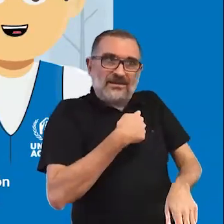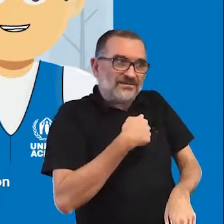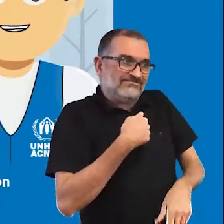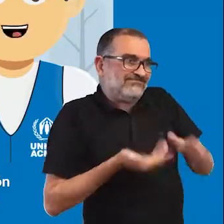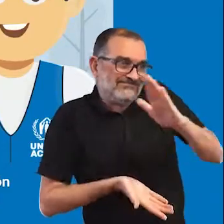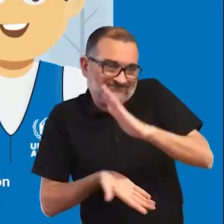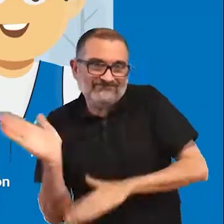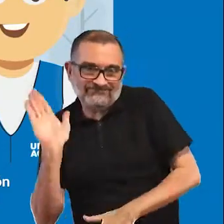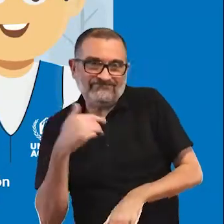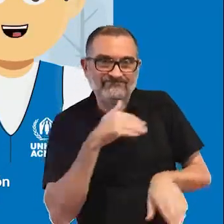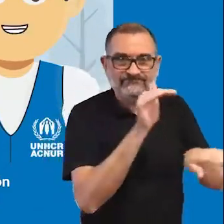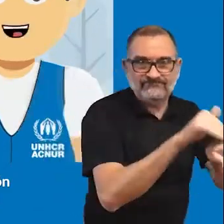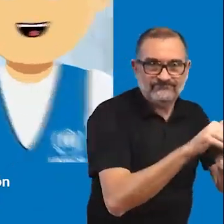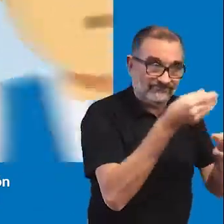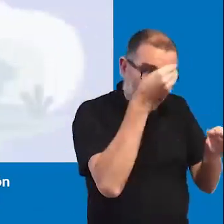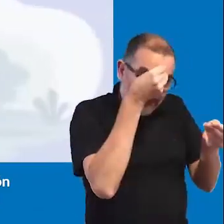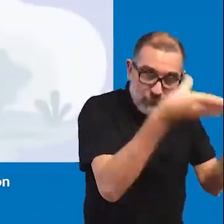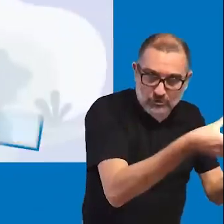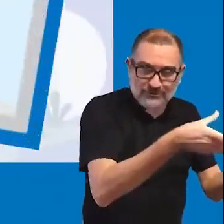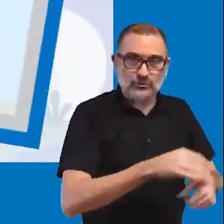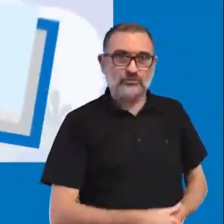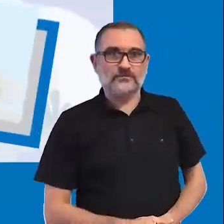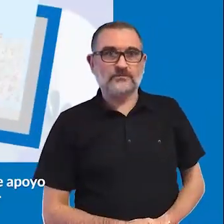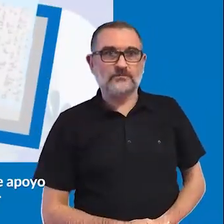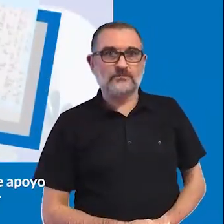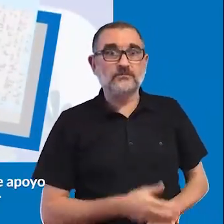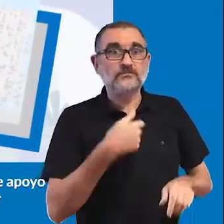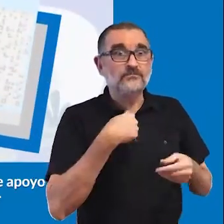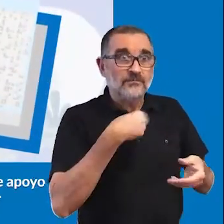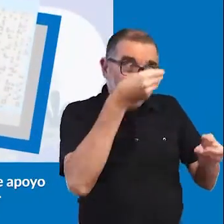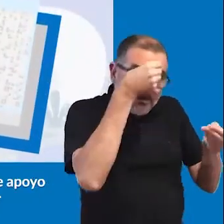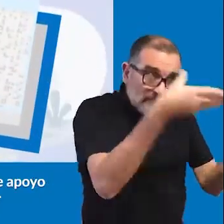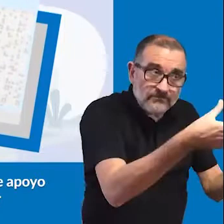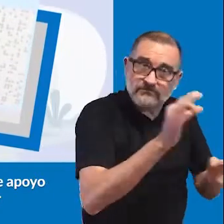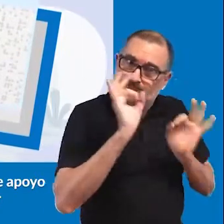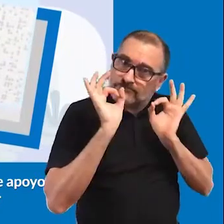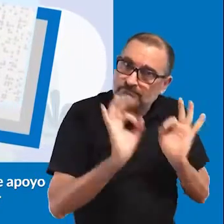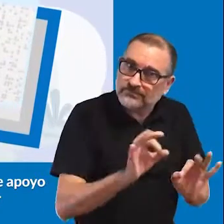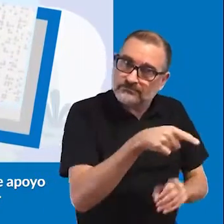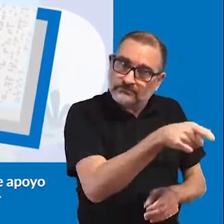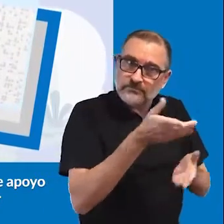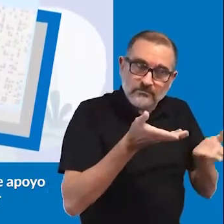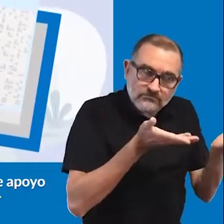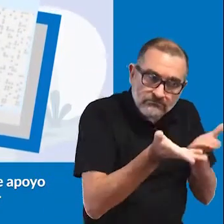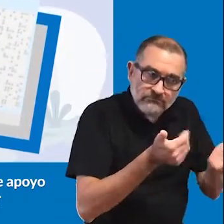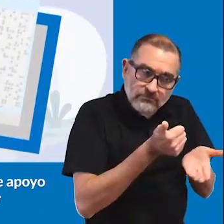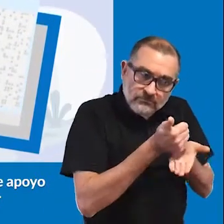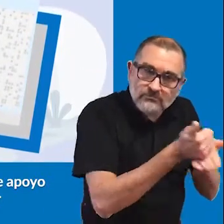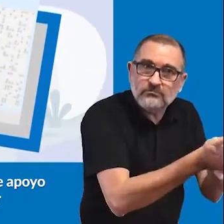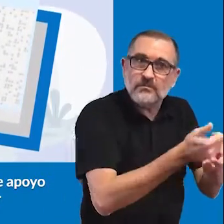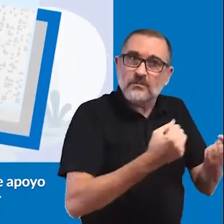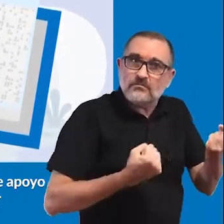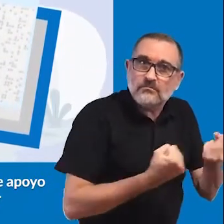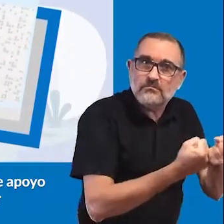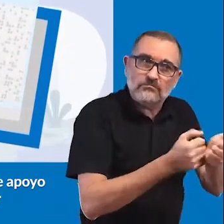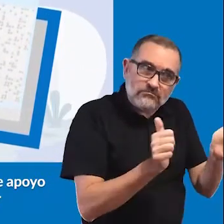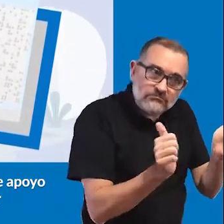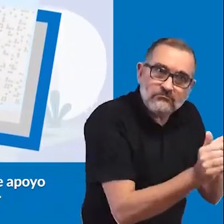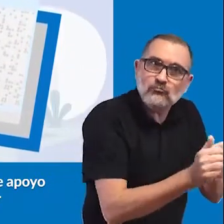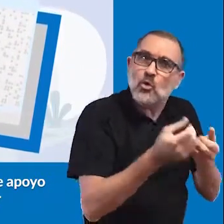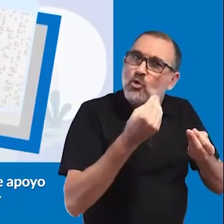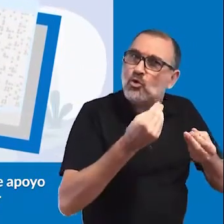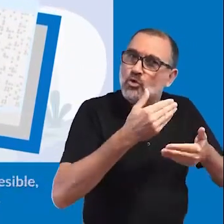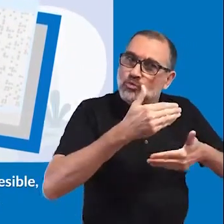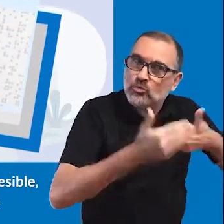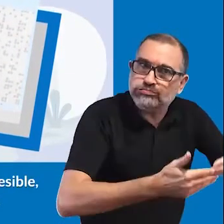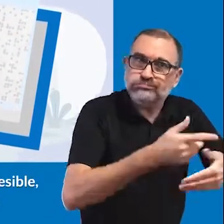que esté informada de tu ausencia. Asegúrate que la información sobre servicios de apoyo y ayuda humanitaria que vas